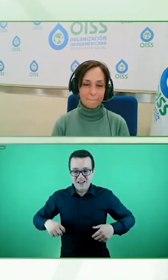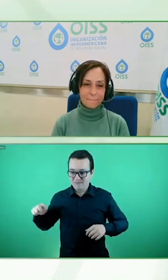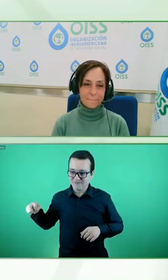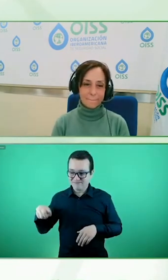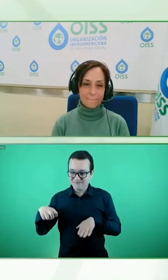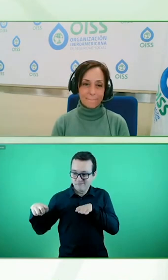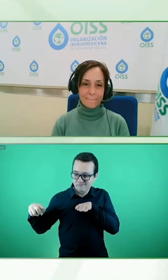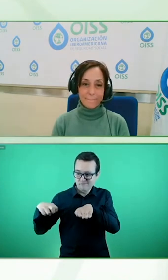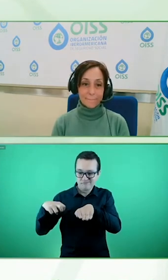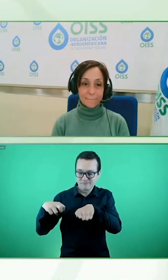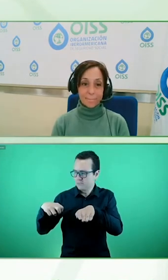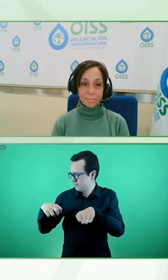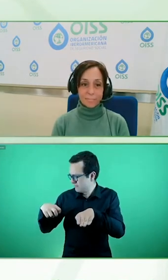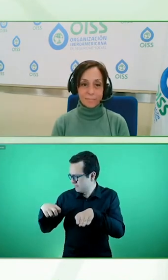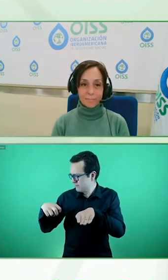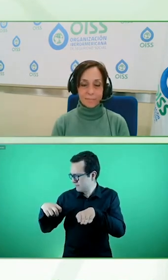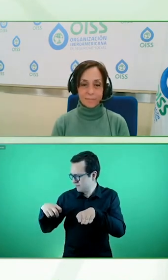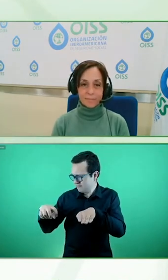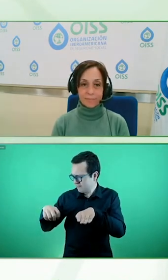terminemos separados ¿no?